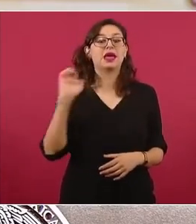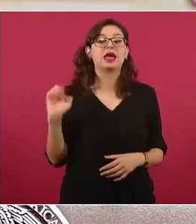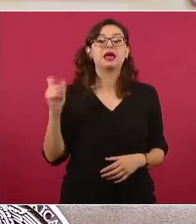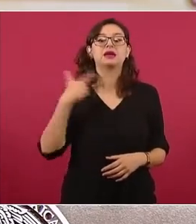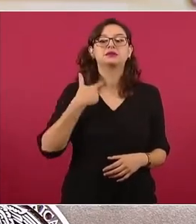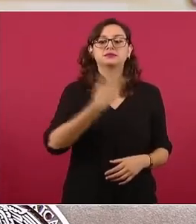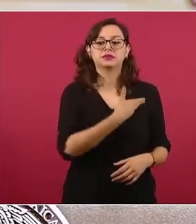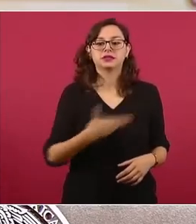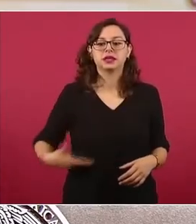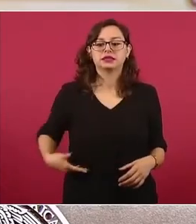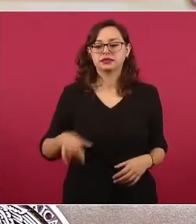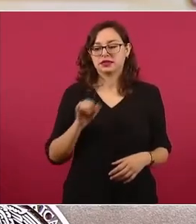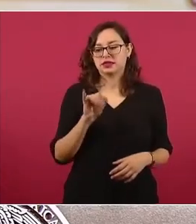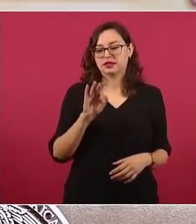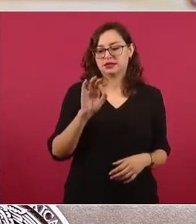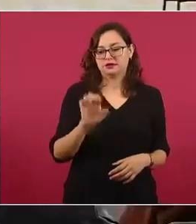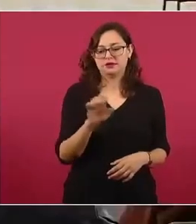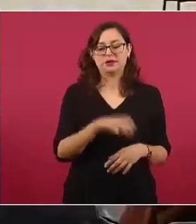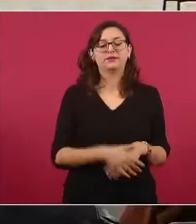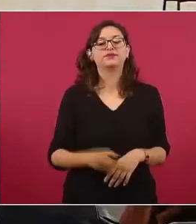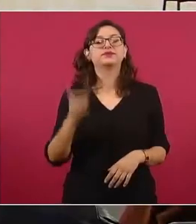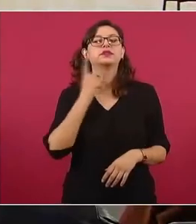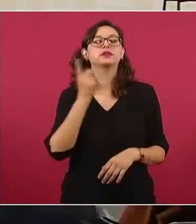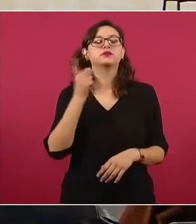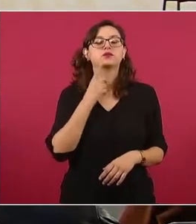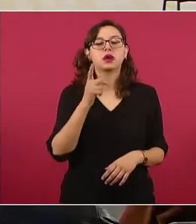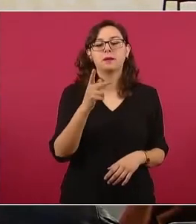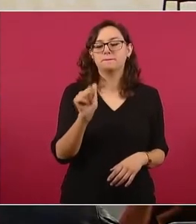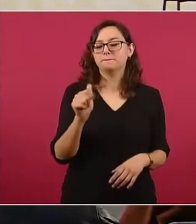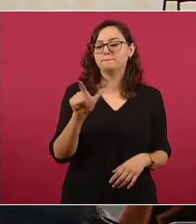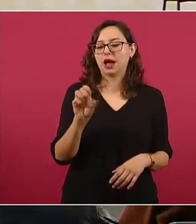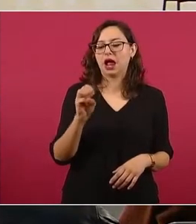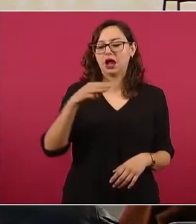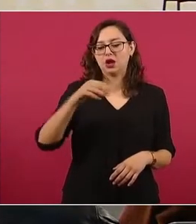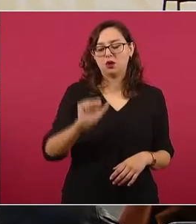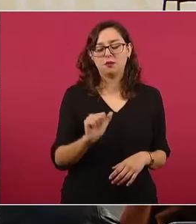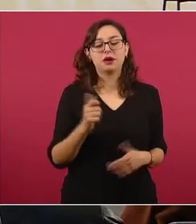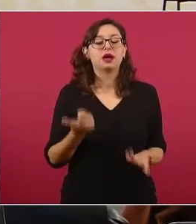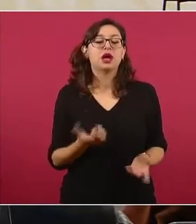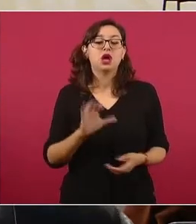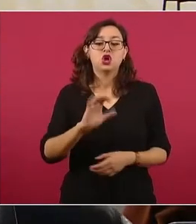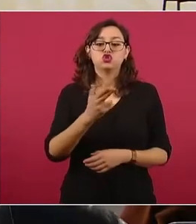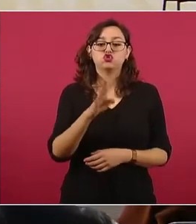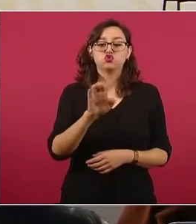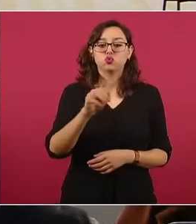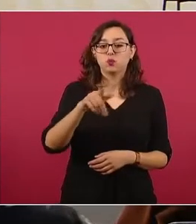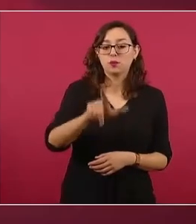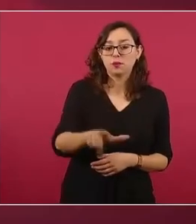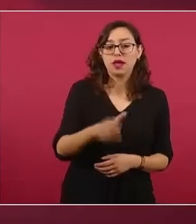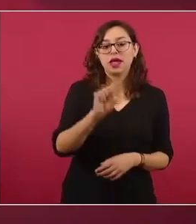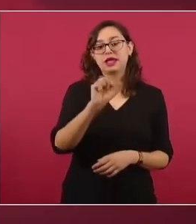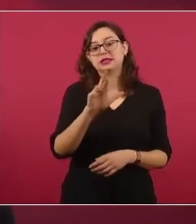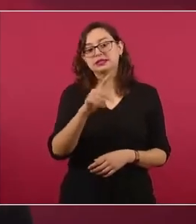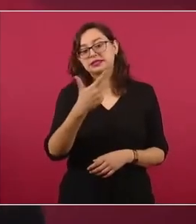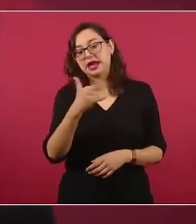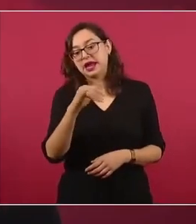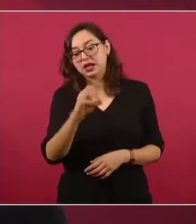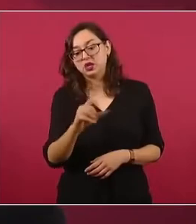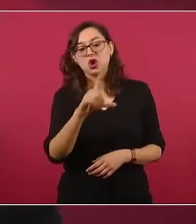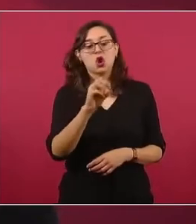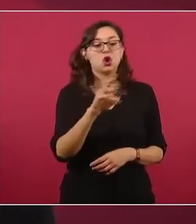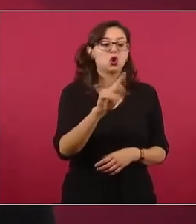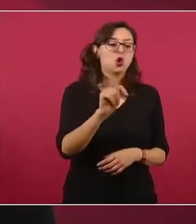bueno, entonces IFE, la diputada federal Paloma Sánchez, Chumel Torres, Sergio Sarmiento, Carlos Loret de Mola,